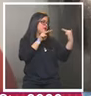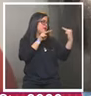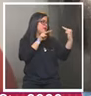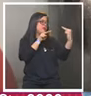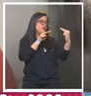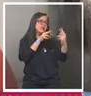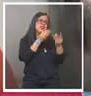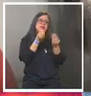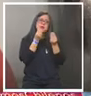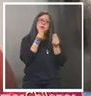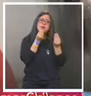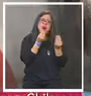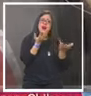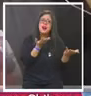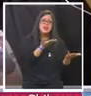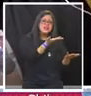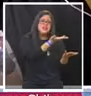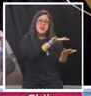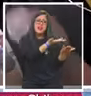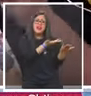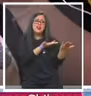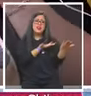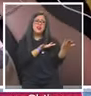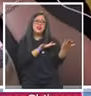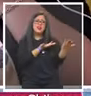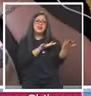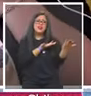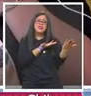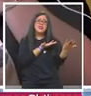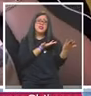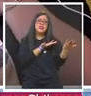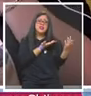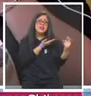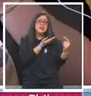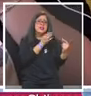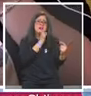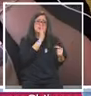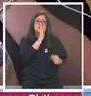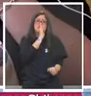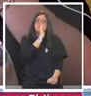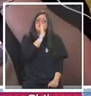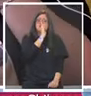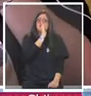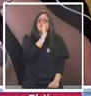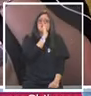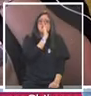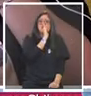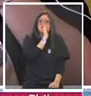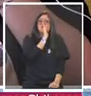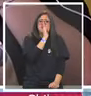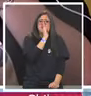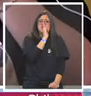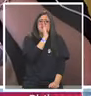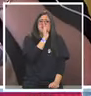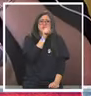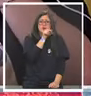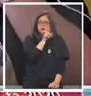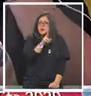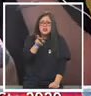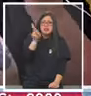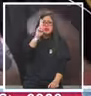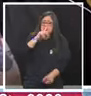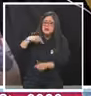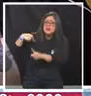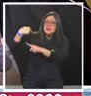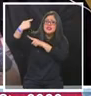Algo le pasa a mi héroe, no dice nada. No repite las historias